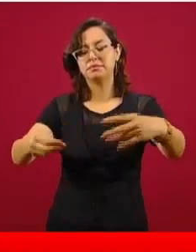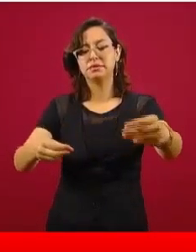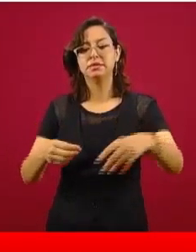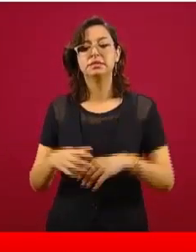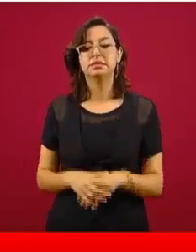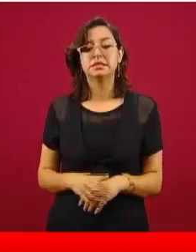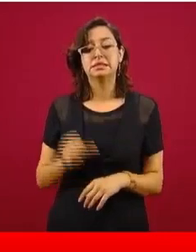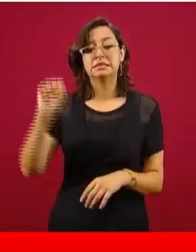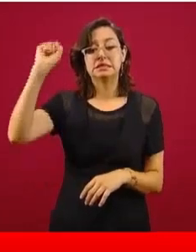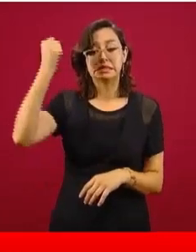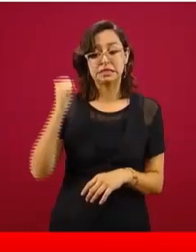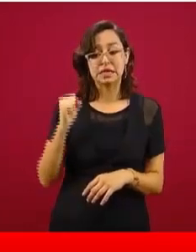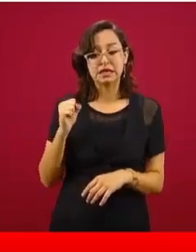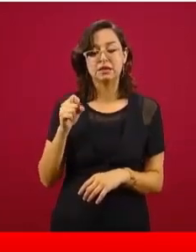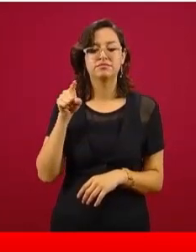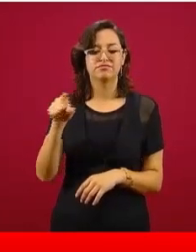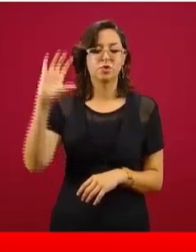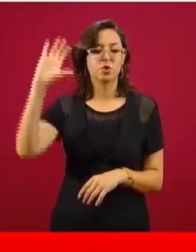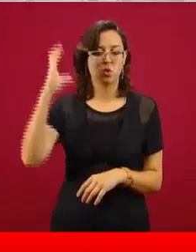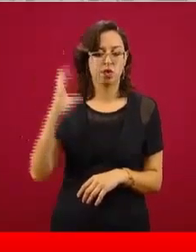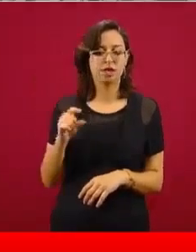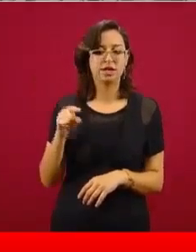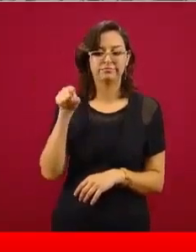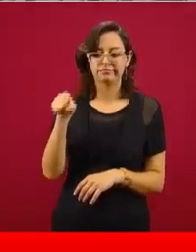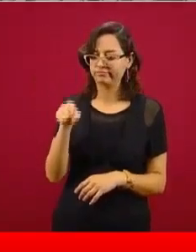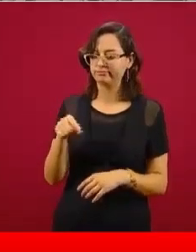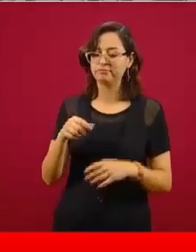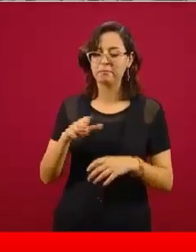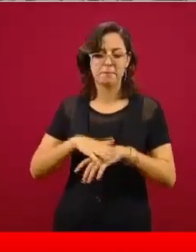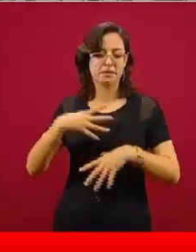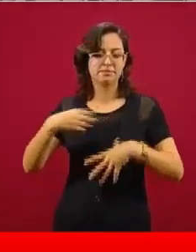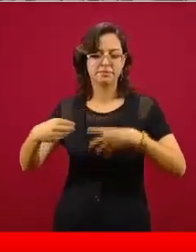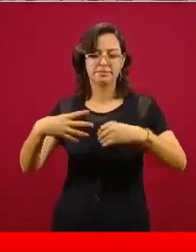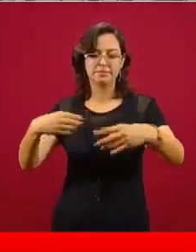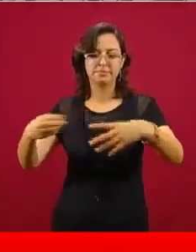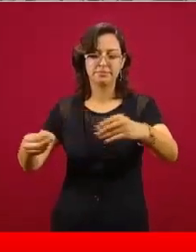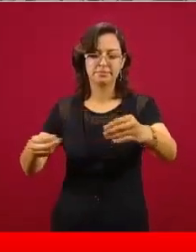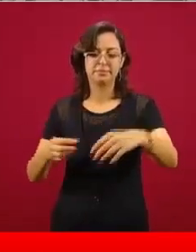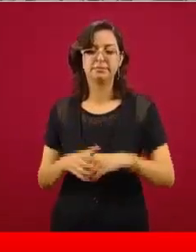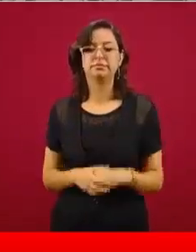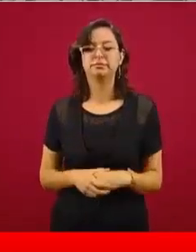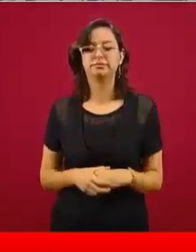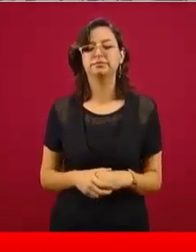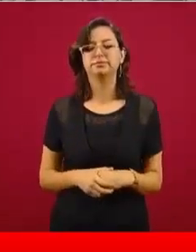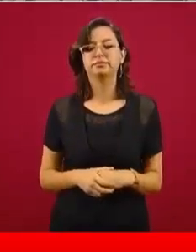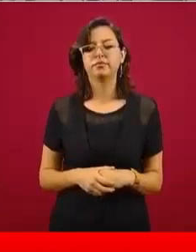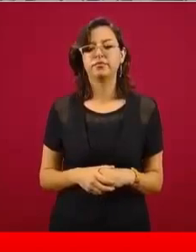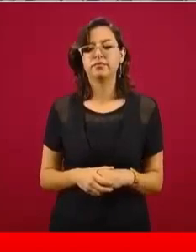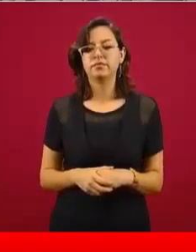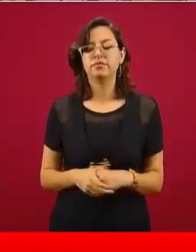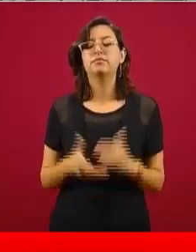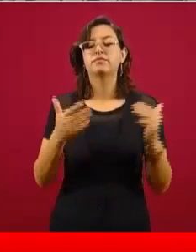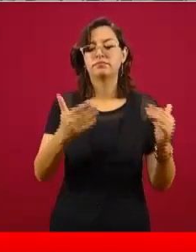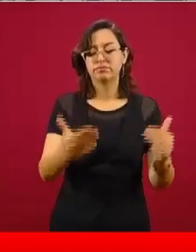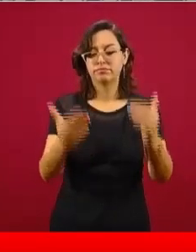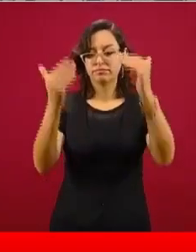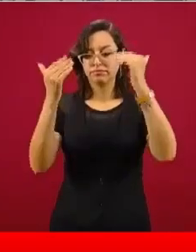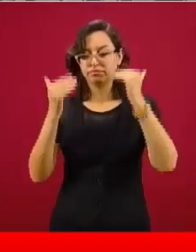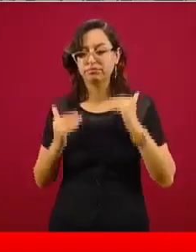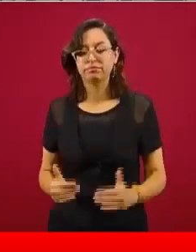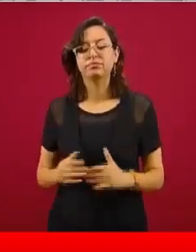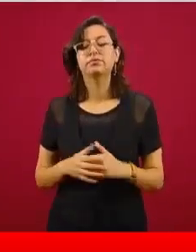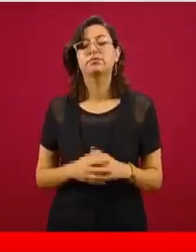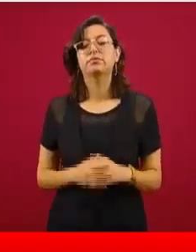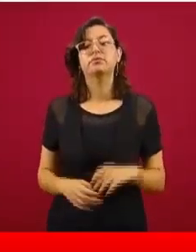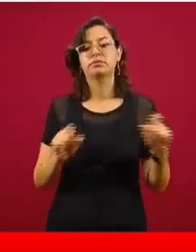Sinaloa es particularmente Culiacán. La siguiente, se ve cuando queremos comparar entre poblaciones de distinto tamaño, que es la forma más